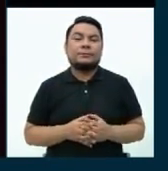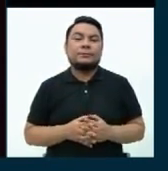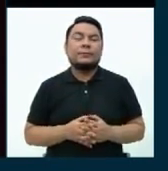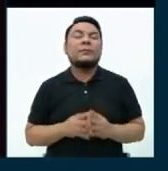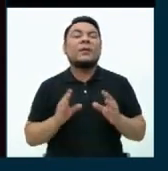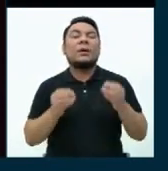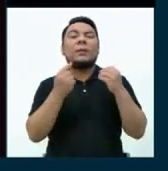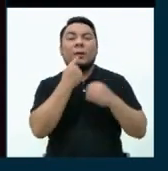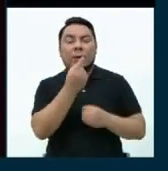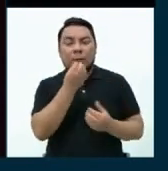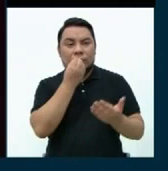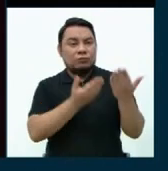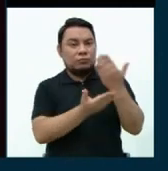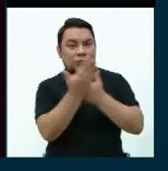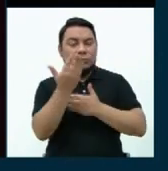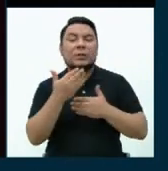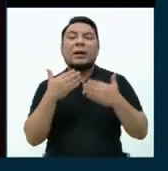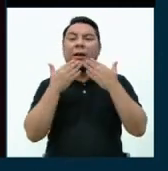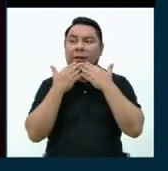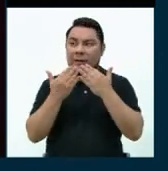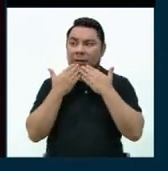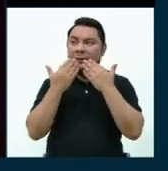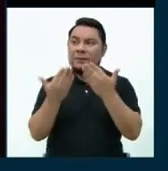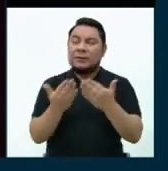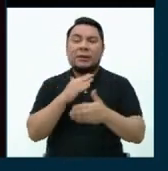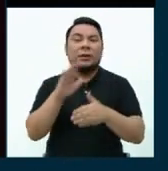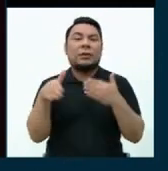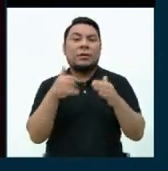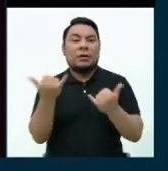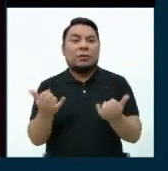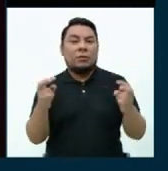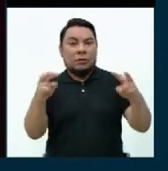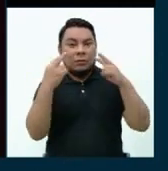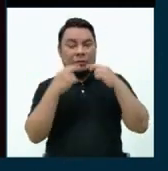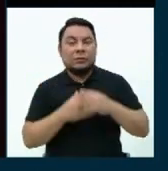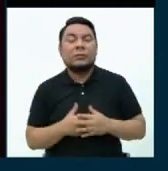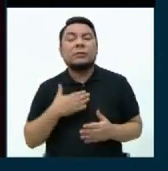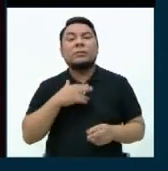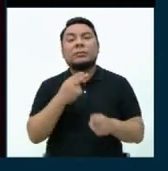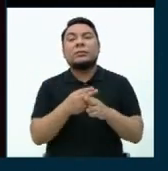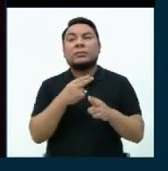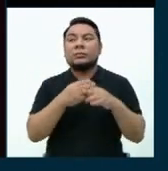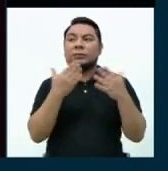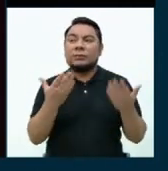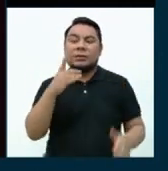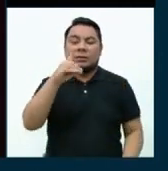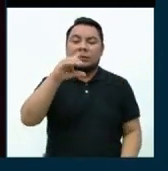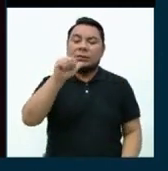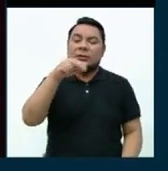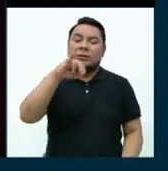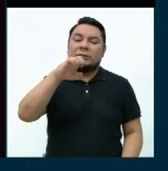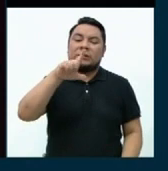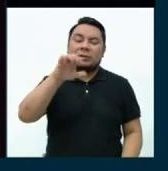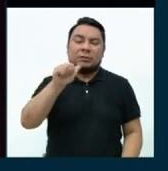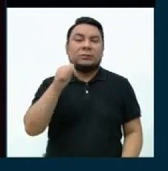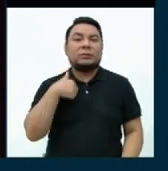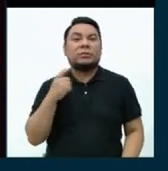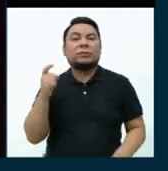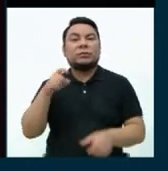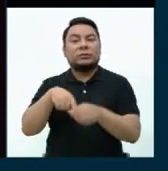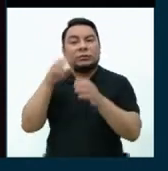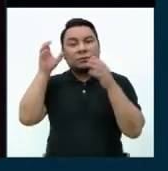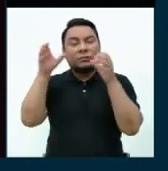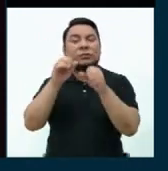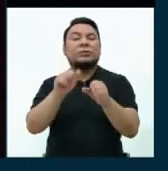¿Cómo están? Buen día. Les agradezco el espacio y a todos los que nos están viendo hoy. Mi nombre es Daniela Van Dyck y postulo al